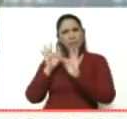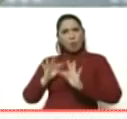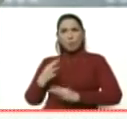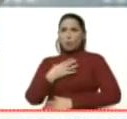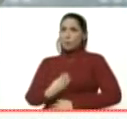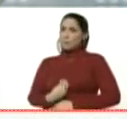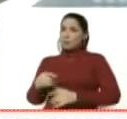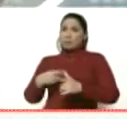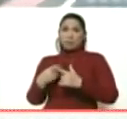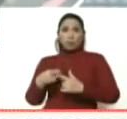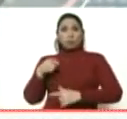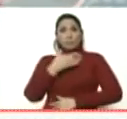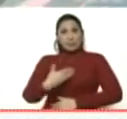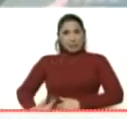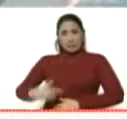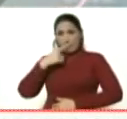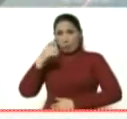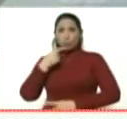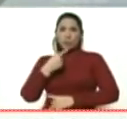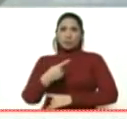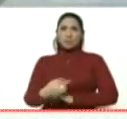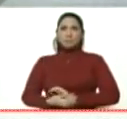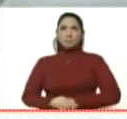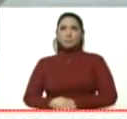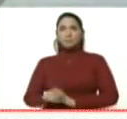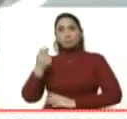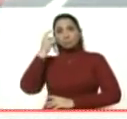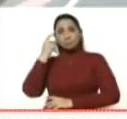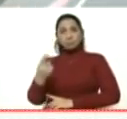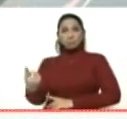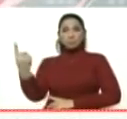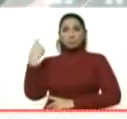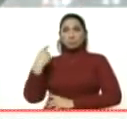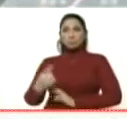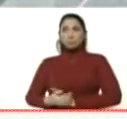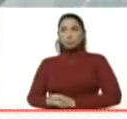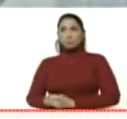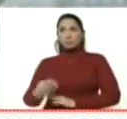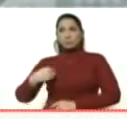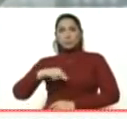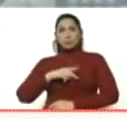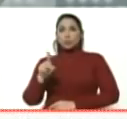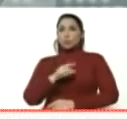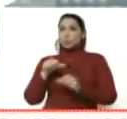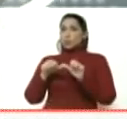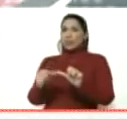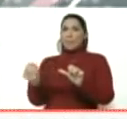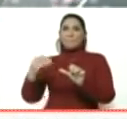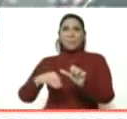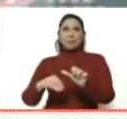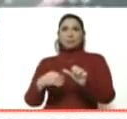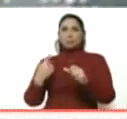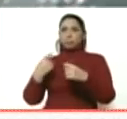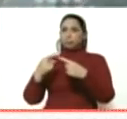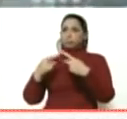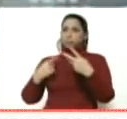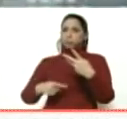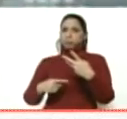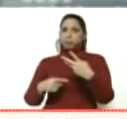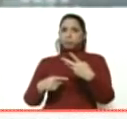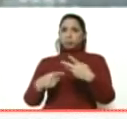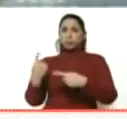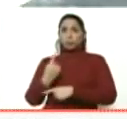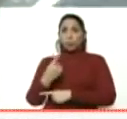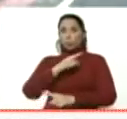eso el presidente Maduro decía el día de ayer que a nosotros no nos queda más opción, sino no solo hacer la